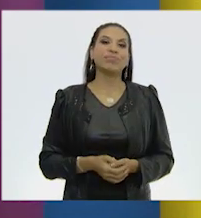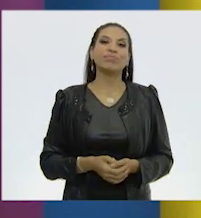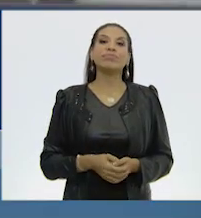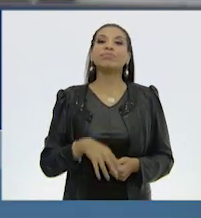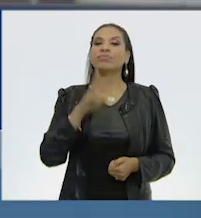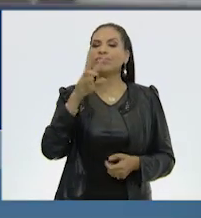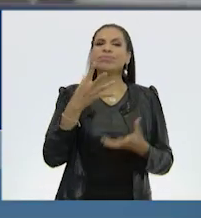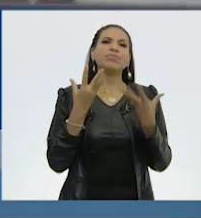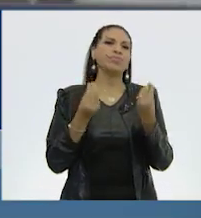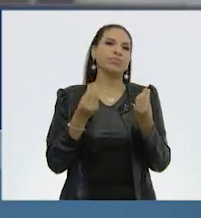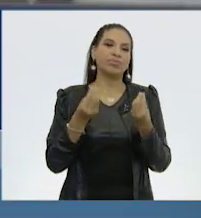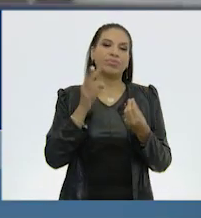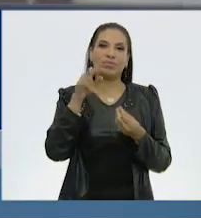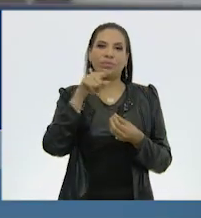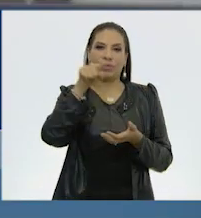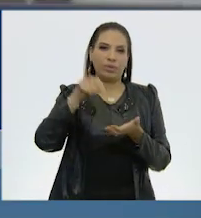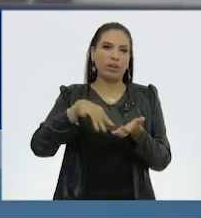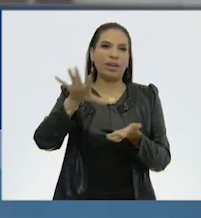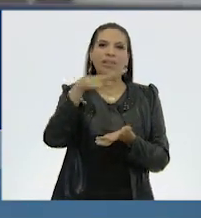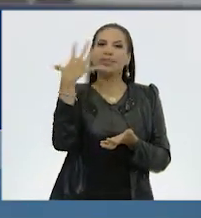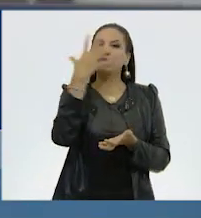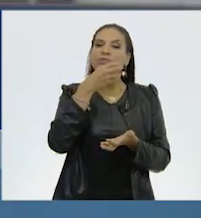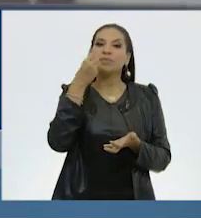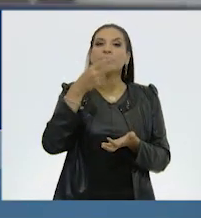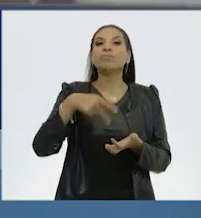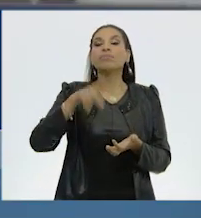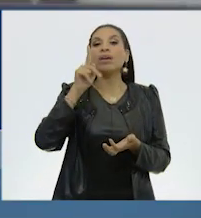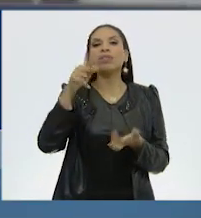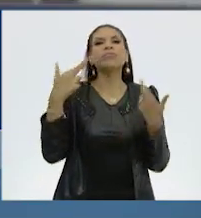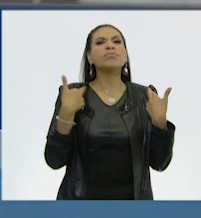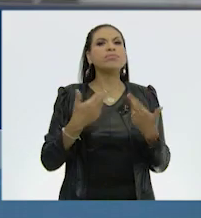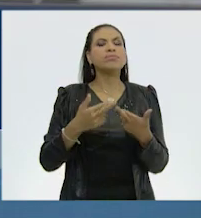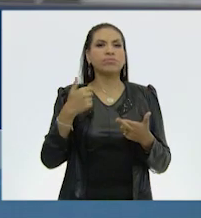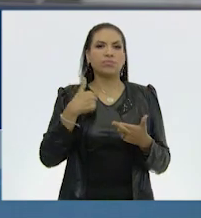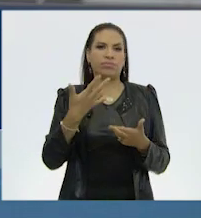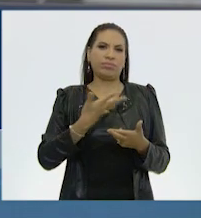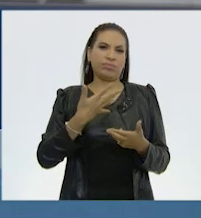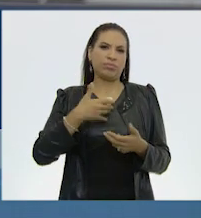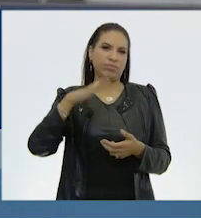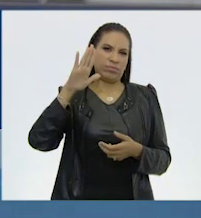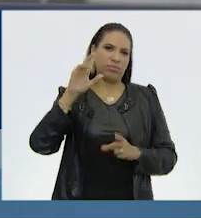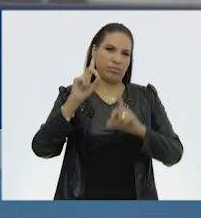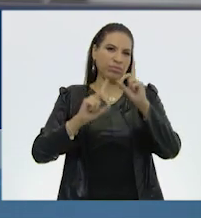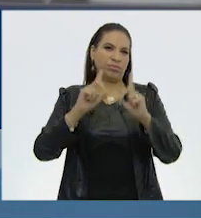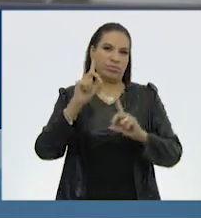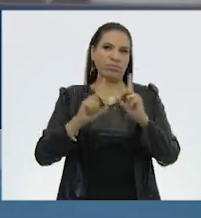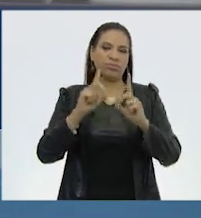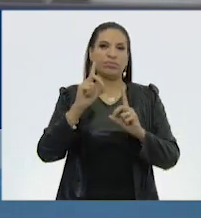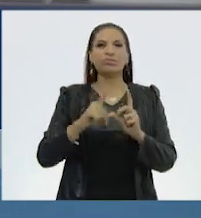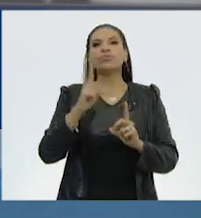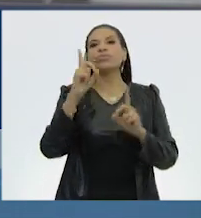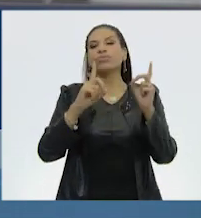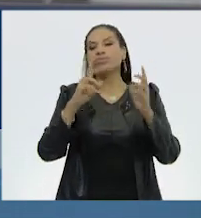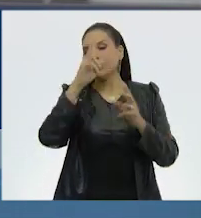Sí, muchísimo. Son áreas maravillosas. Pero, profesor, yo tengo una duda. Una duda enorme.